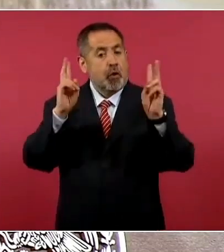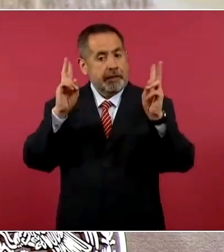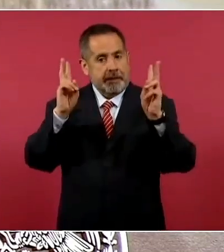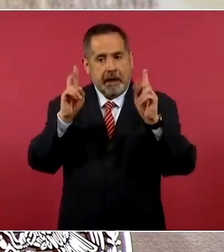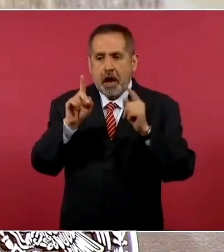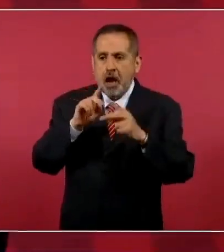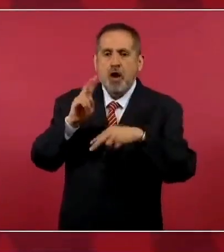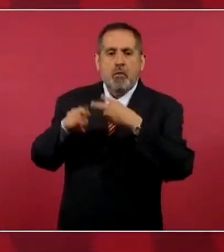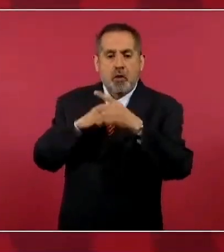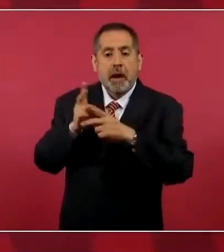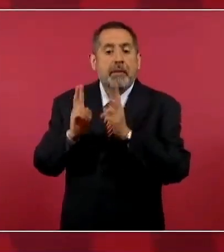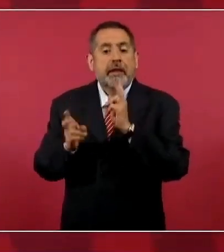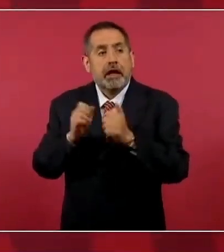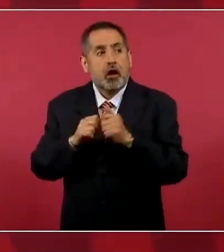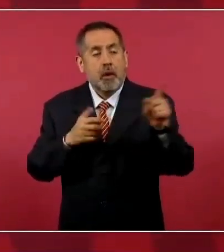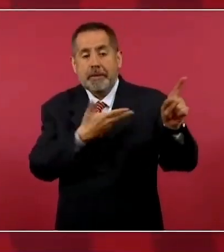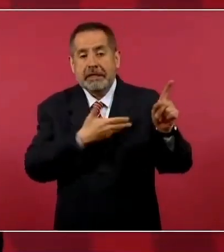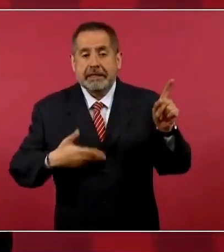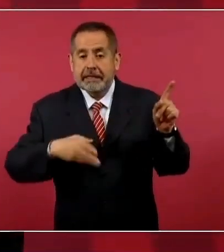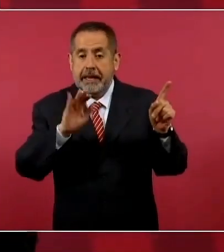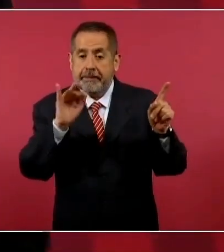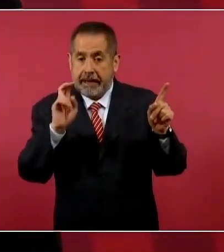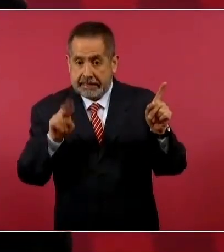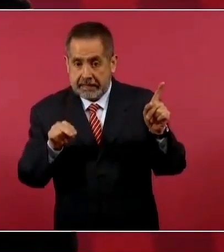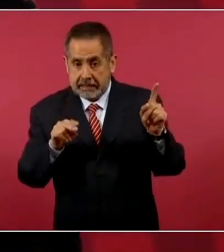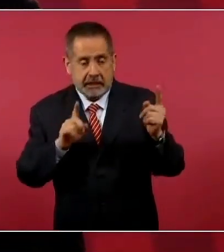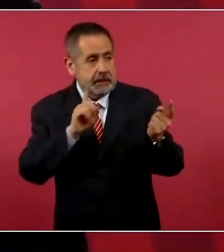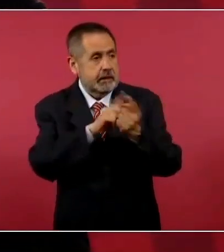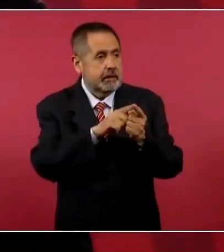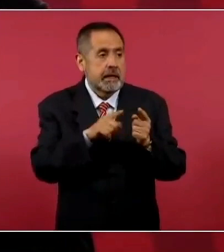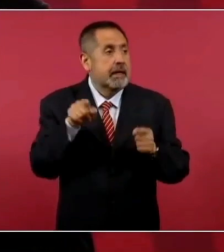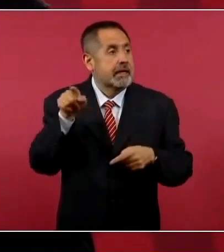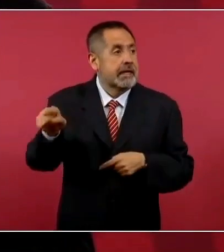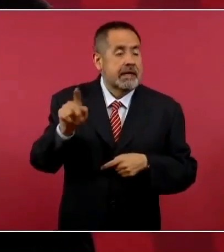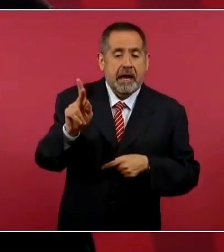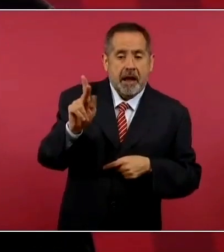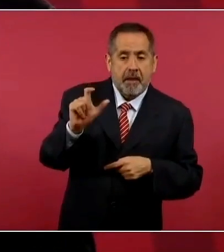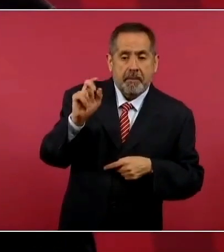tratar al presidente Biden va a ser precisamente el del plan Sonora,